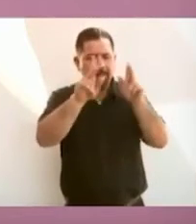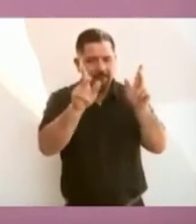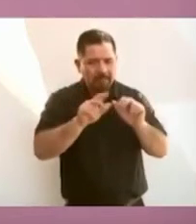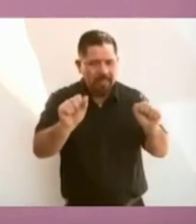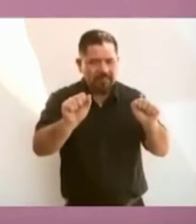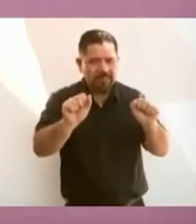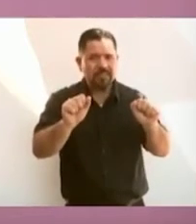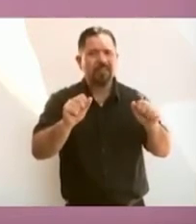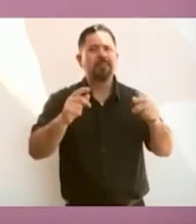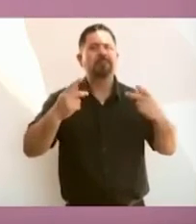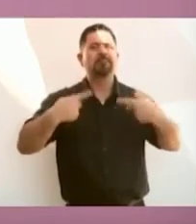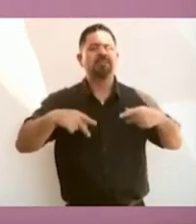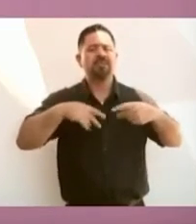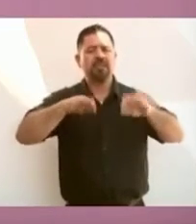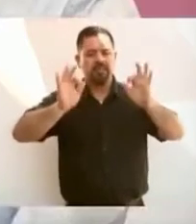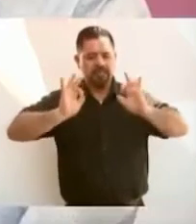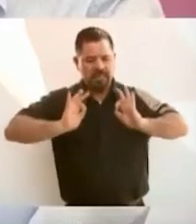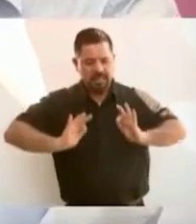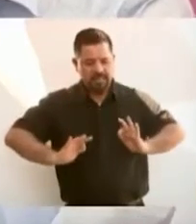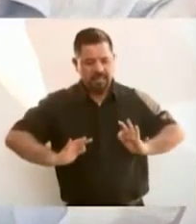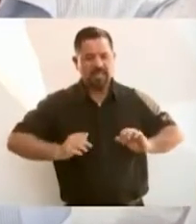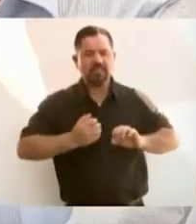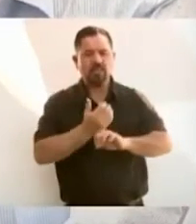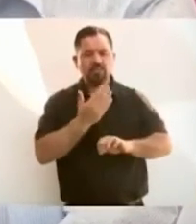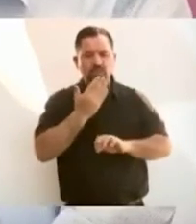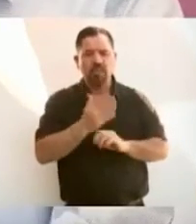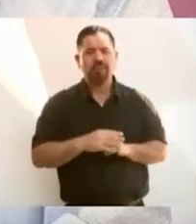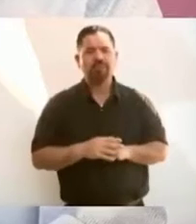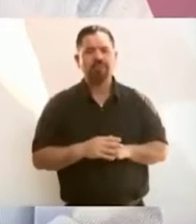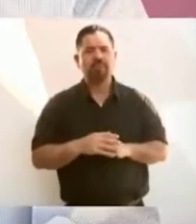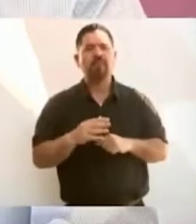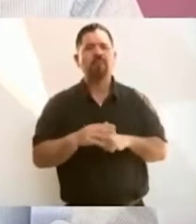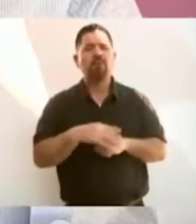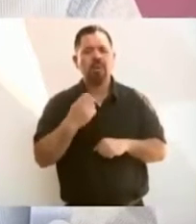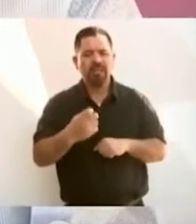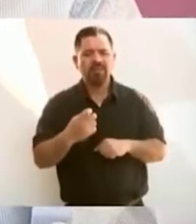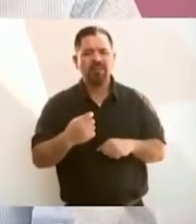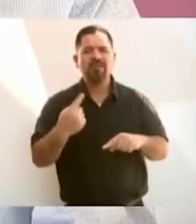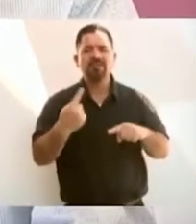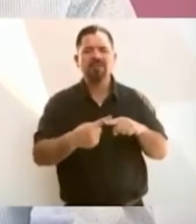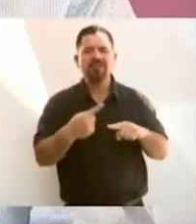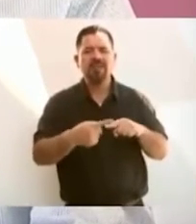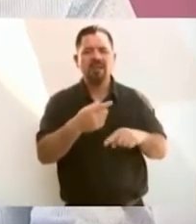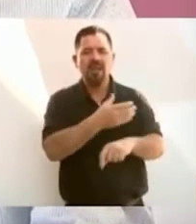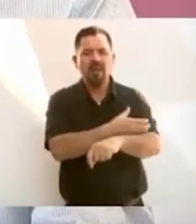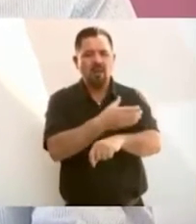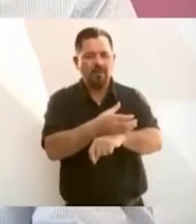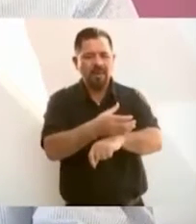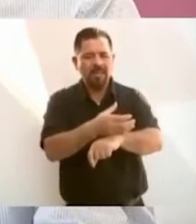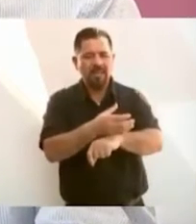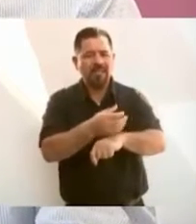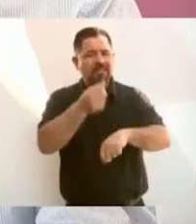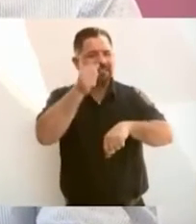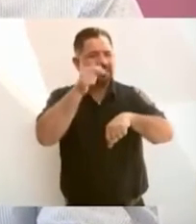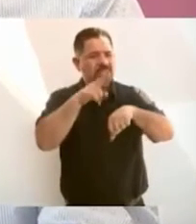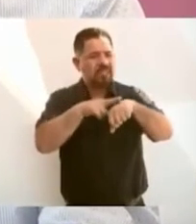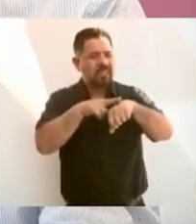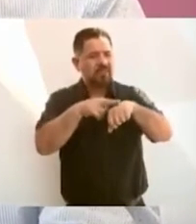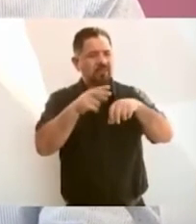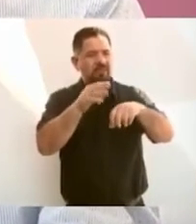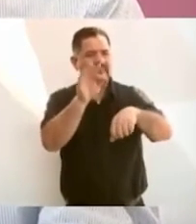Sonora. Por eso nos acompañan los secretarios de la Defensa,